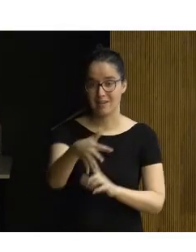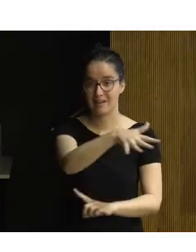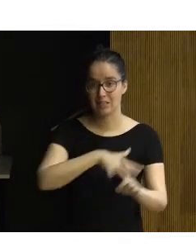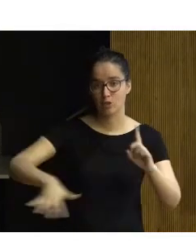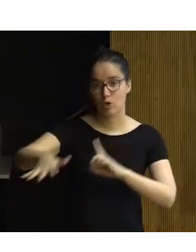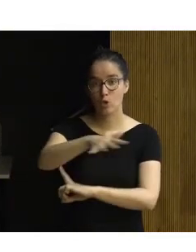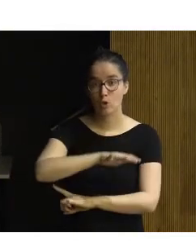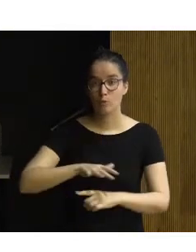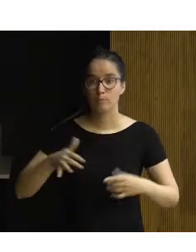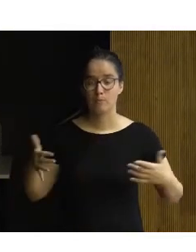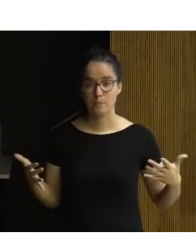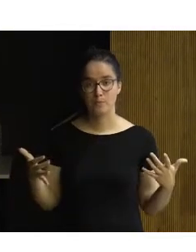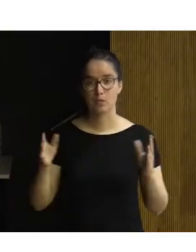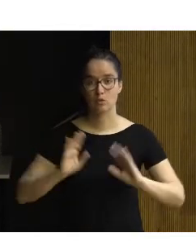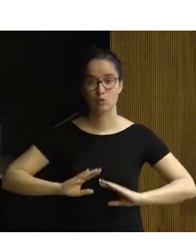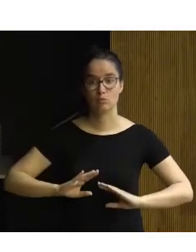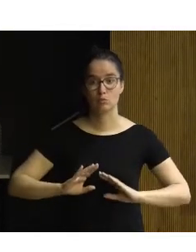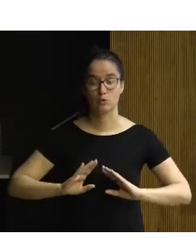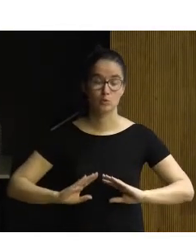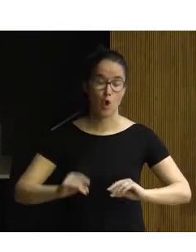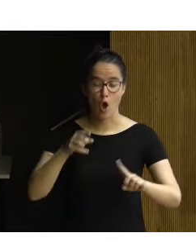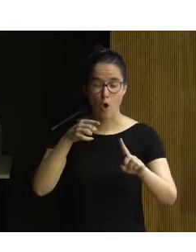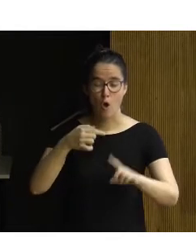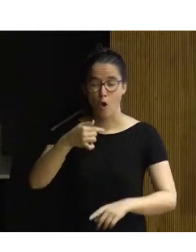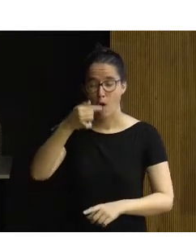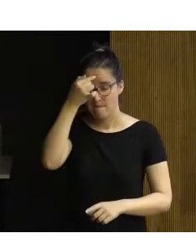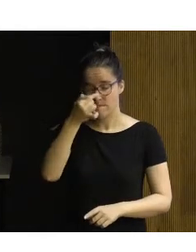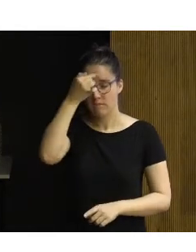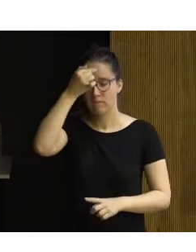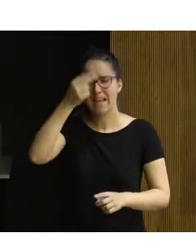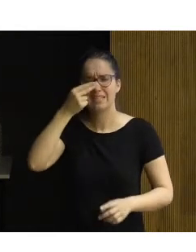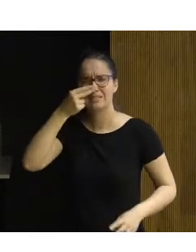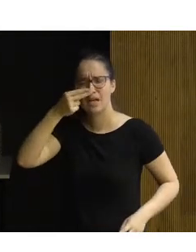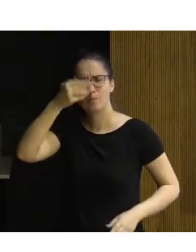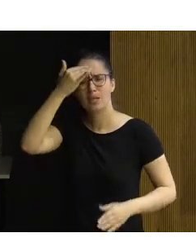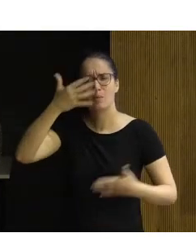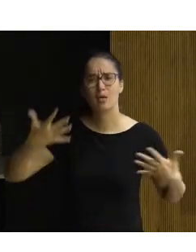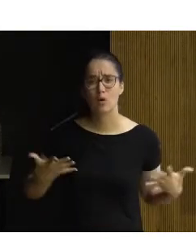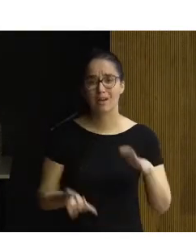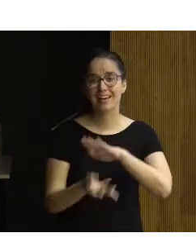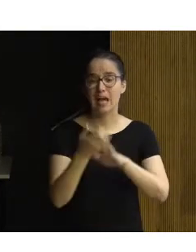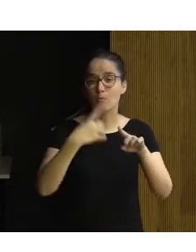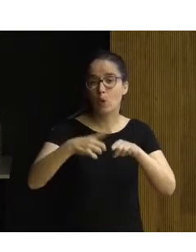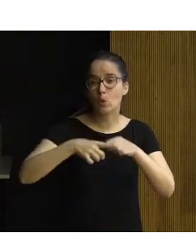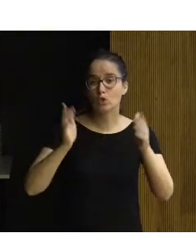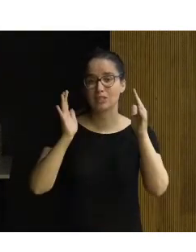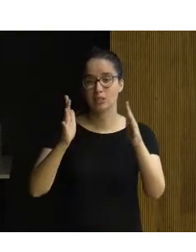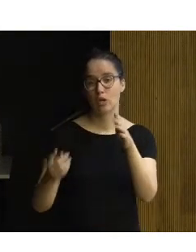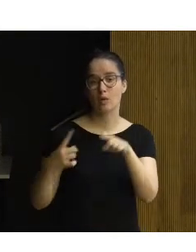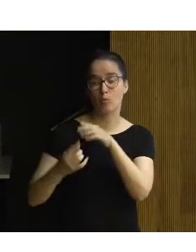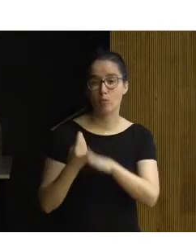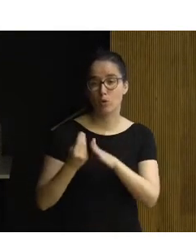pues su verdadera obsesión e interés ha sido eso, desarrollar productos, asesorar en productos